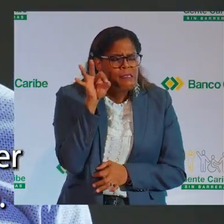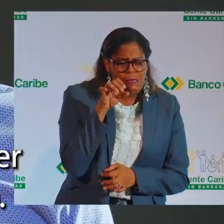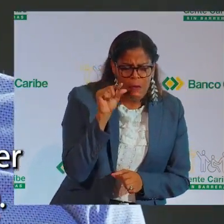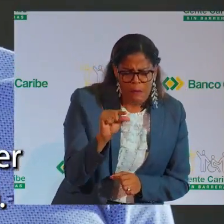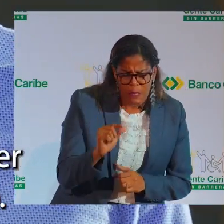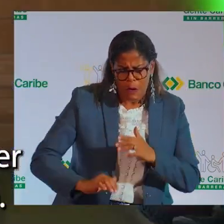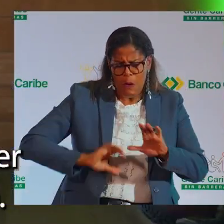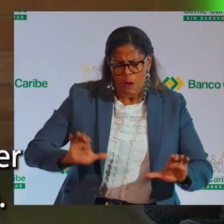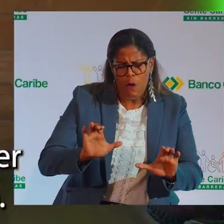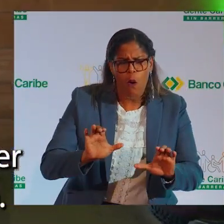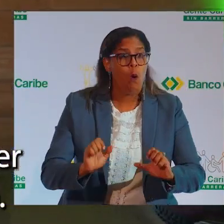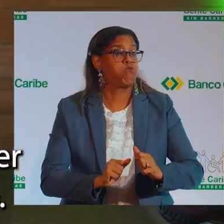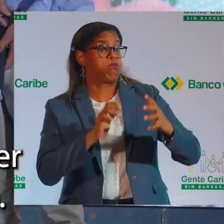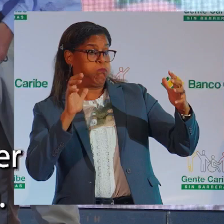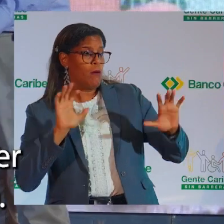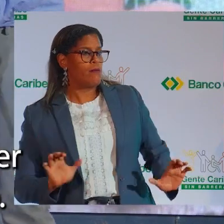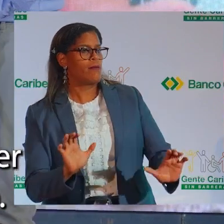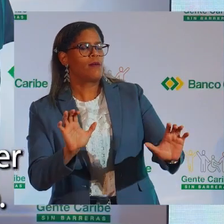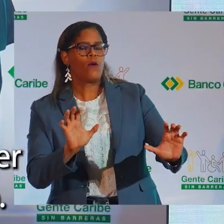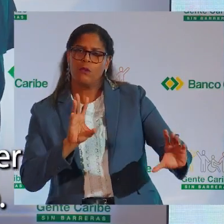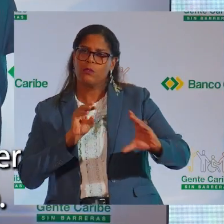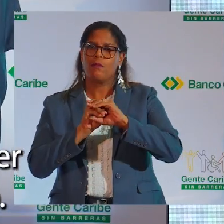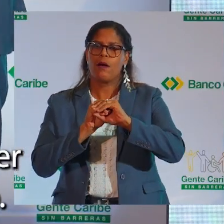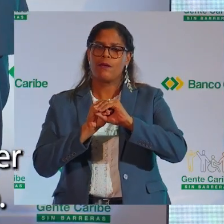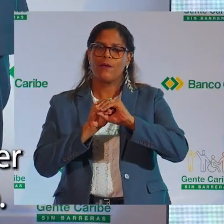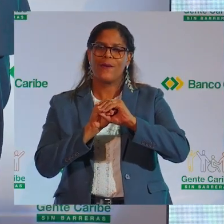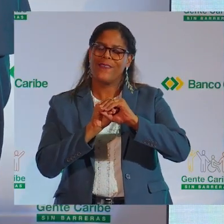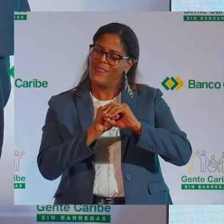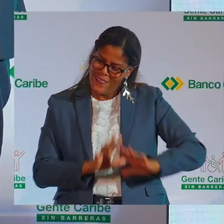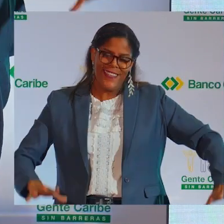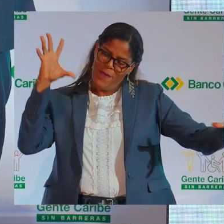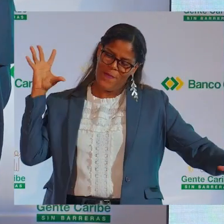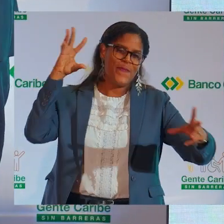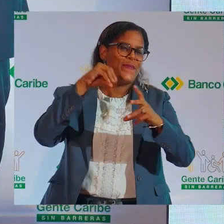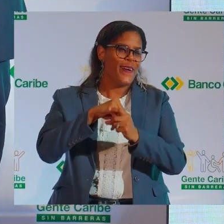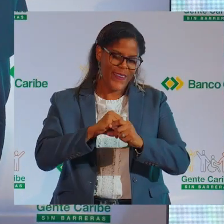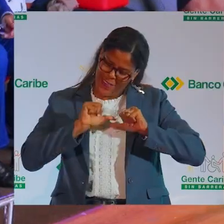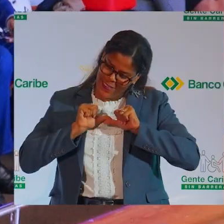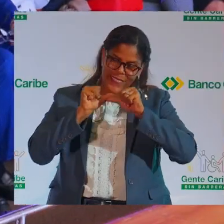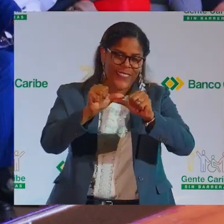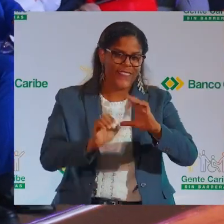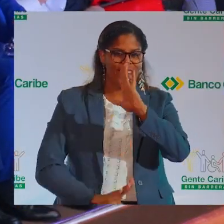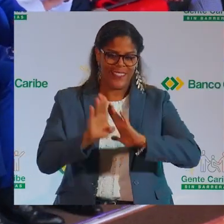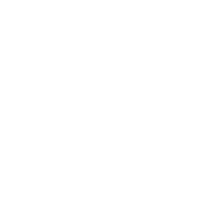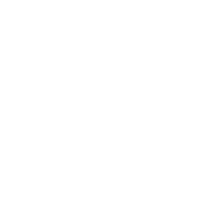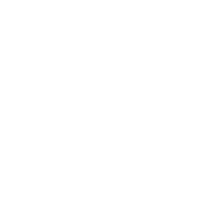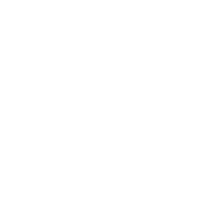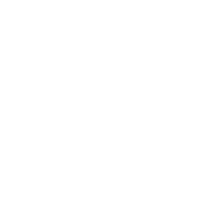acciones contribuyen a hacer de este banco un lugar más inclusivo. Sigamos avanzando juntos.